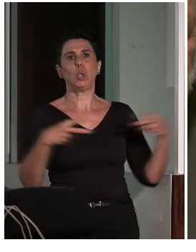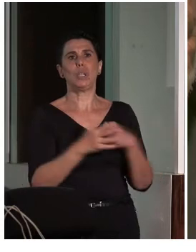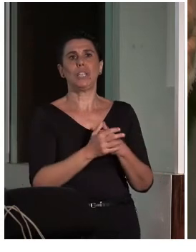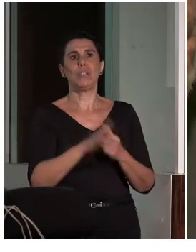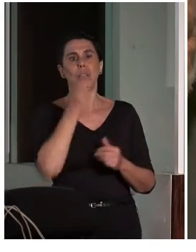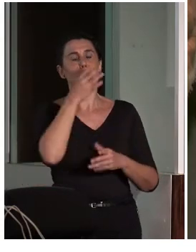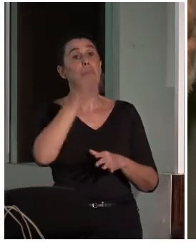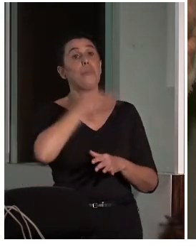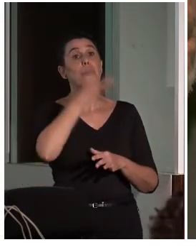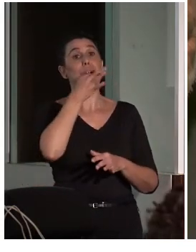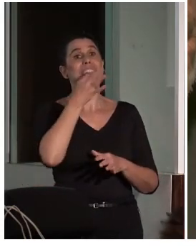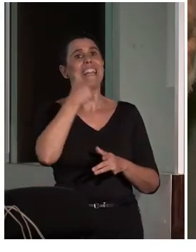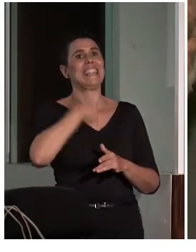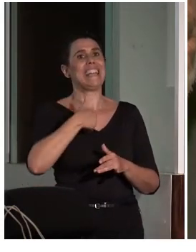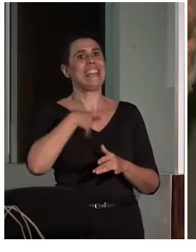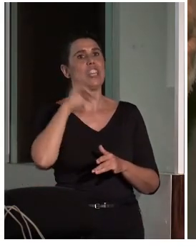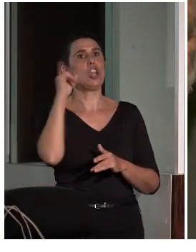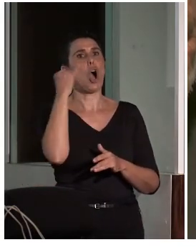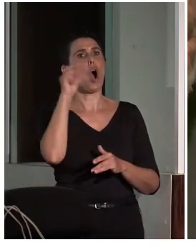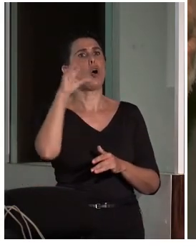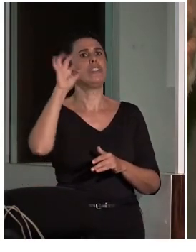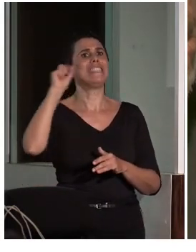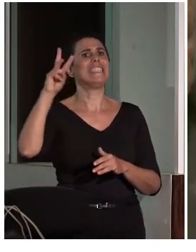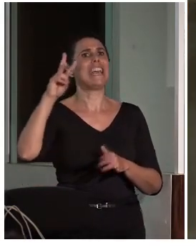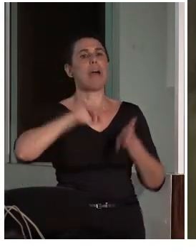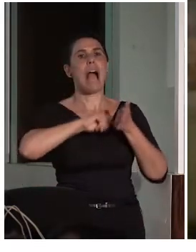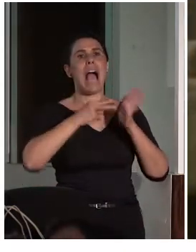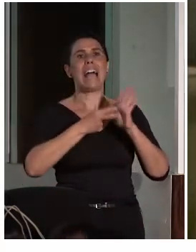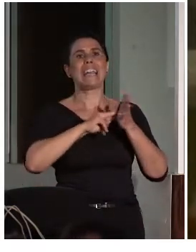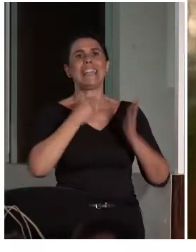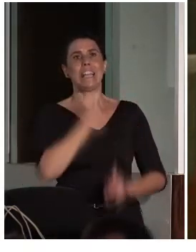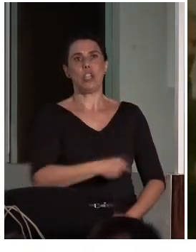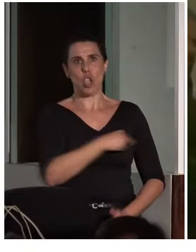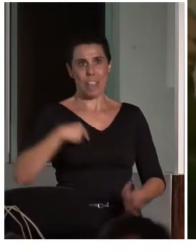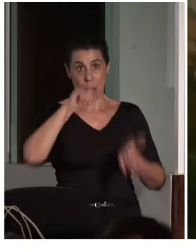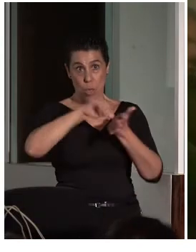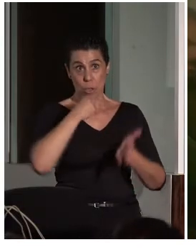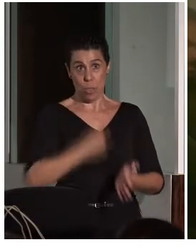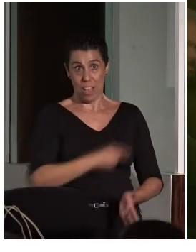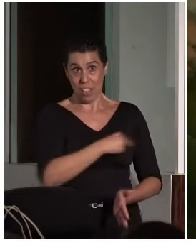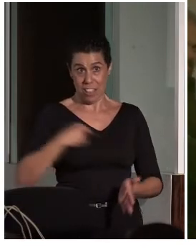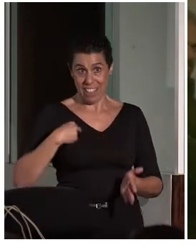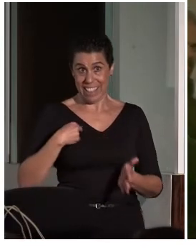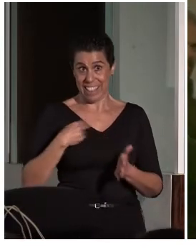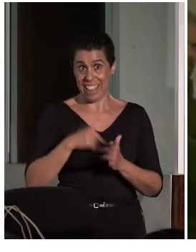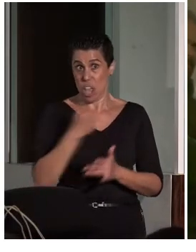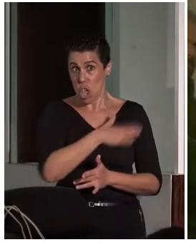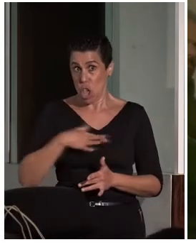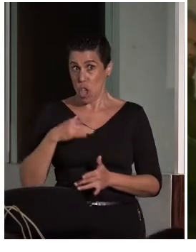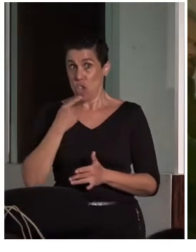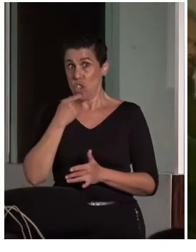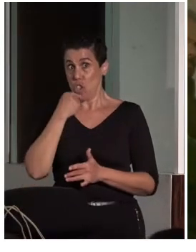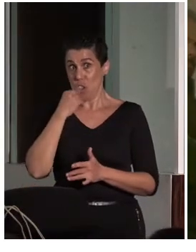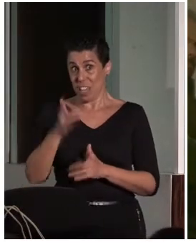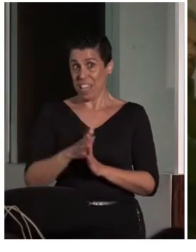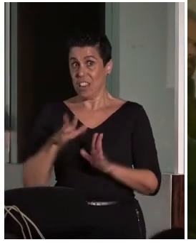Buenas tardes, soy José Allegue, arquitecto del consorcio de Santiago de Compostela, ¿no? Bueno, quería decir, creo que fue Alfonso Huertas, puede ser que dijo